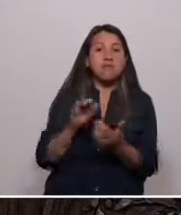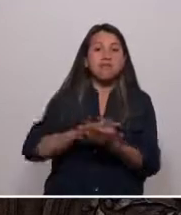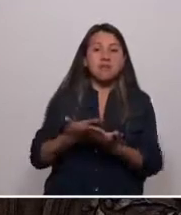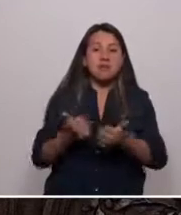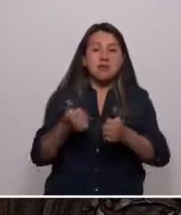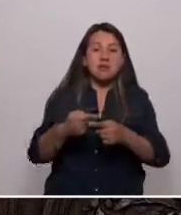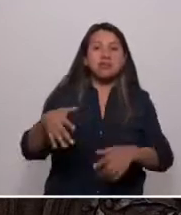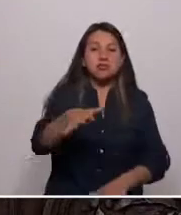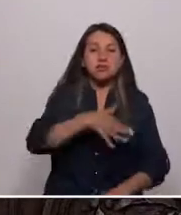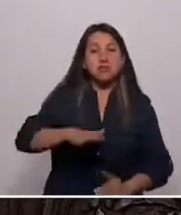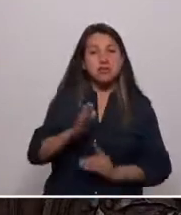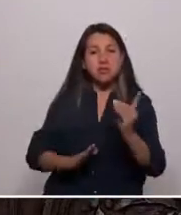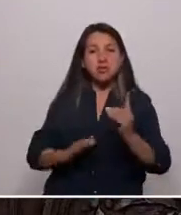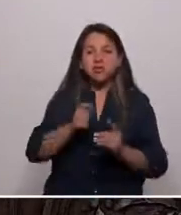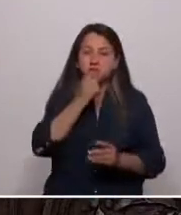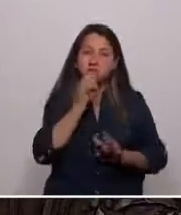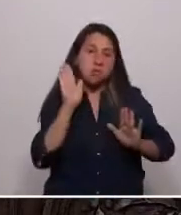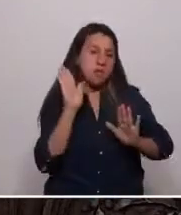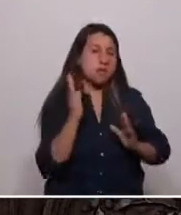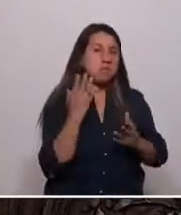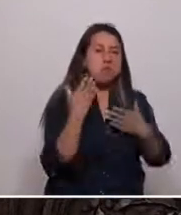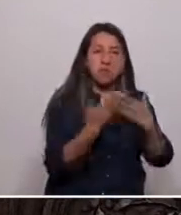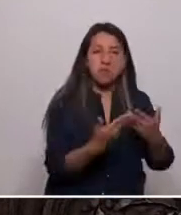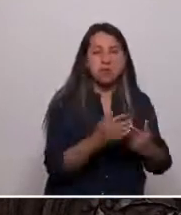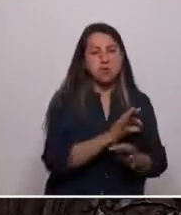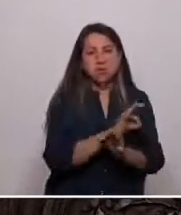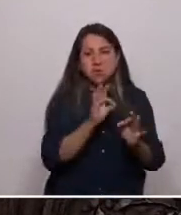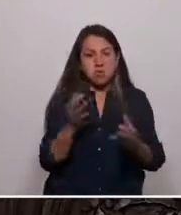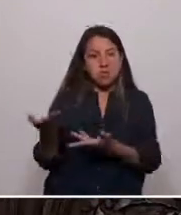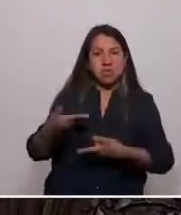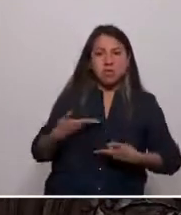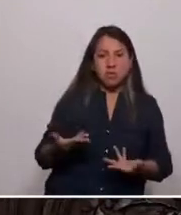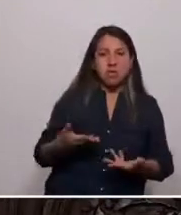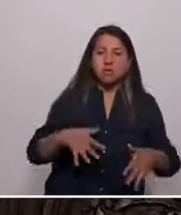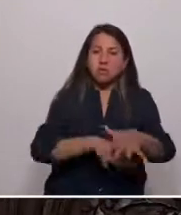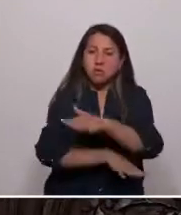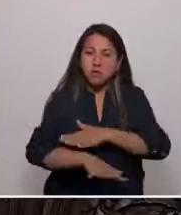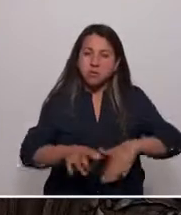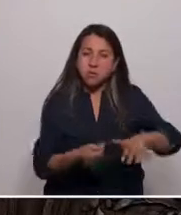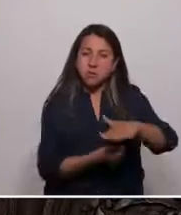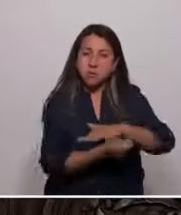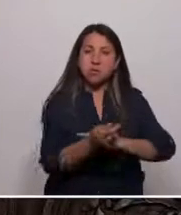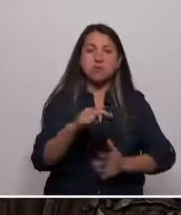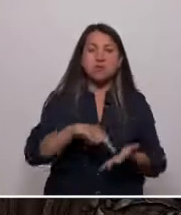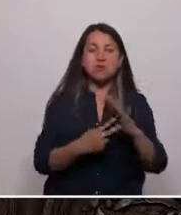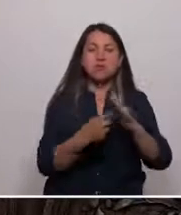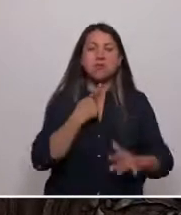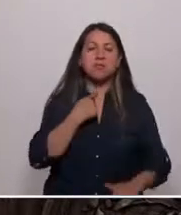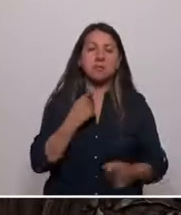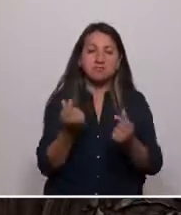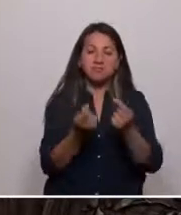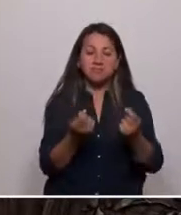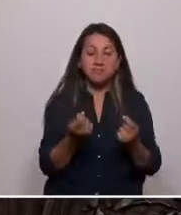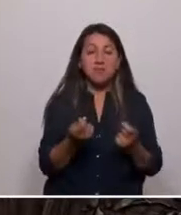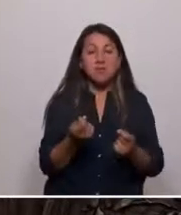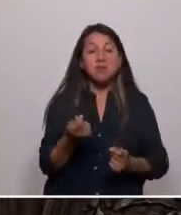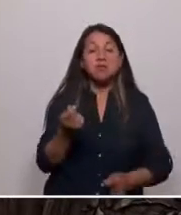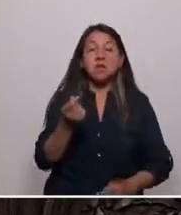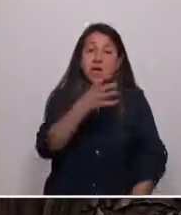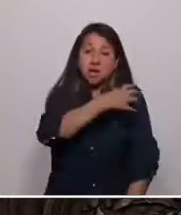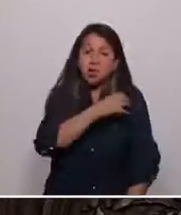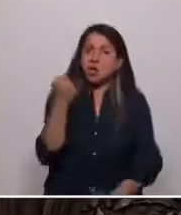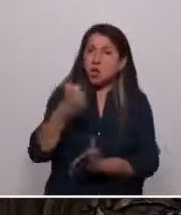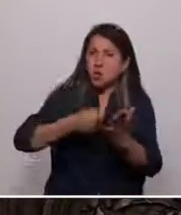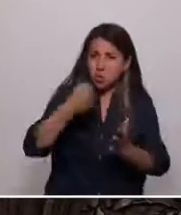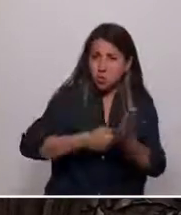desarrollo prometido y que ha vivido en carne propia los costos de la corrupción y los conflictos de interés. Una región luchadora que se ha